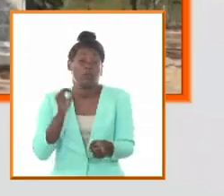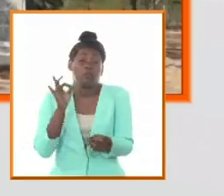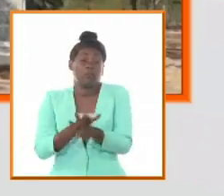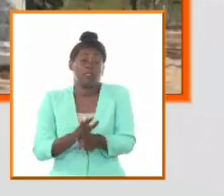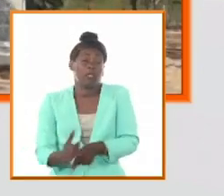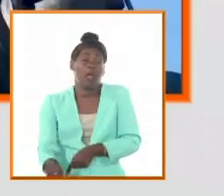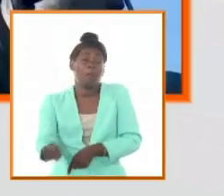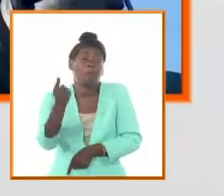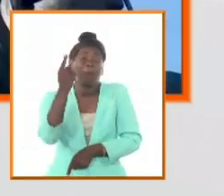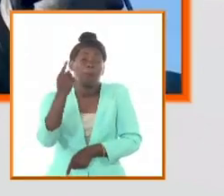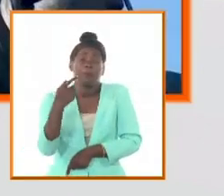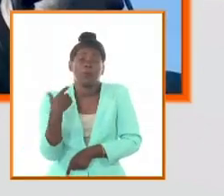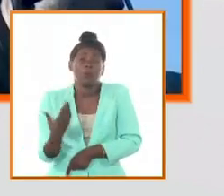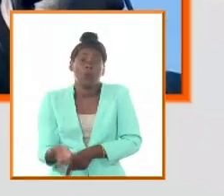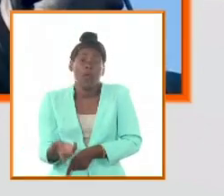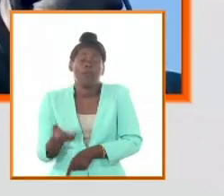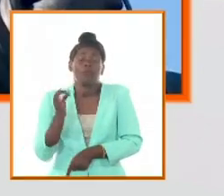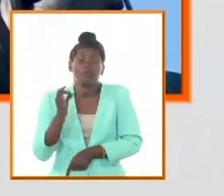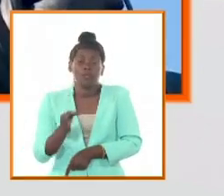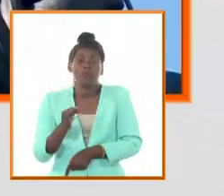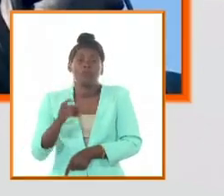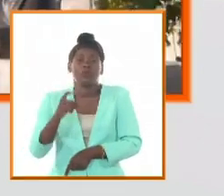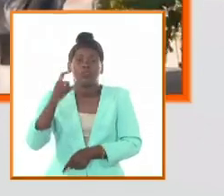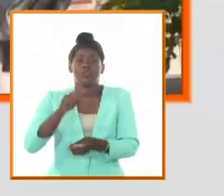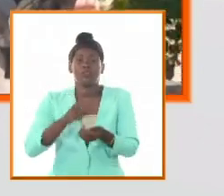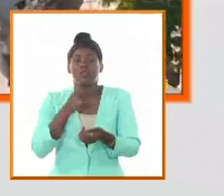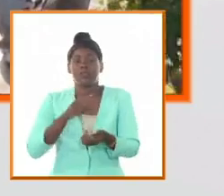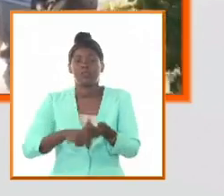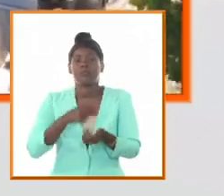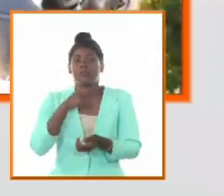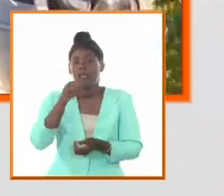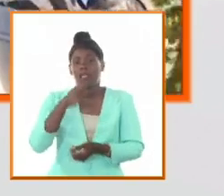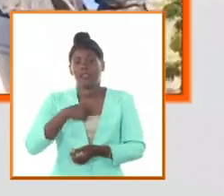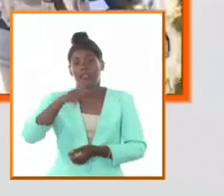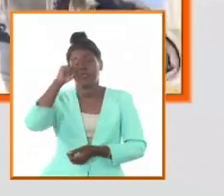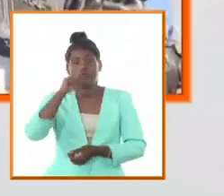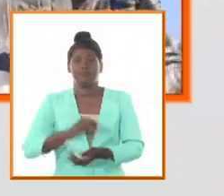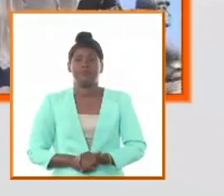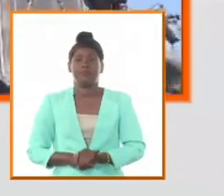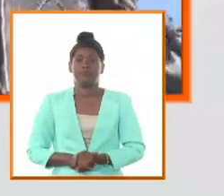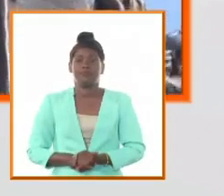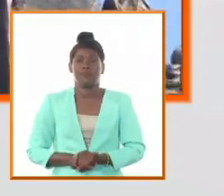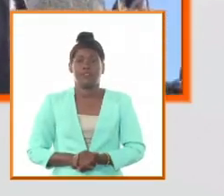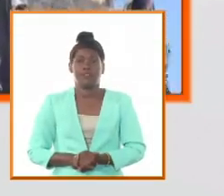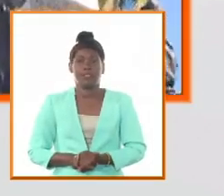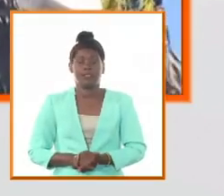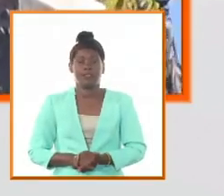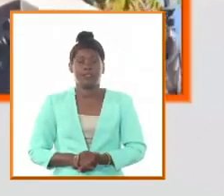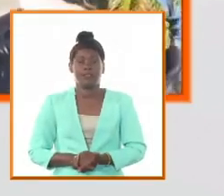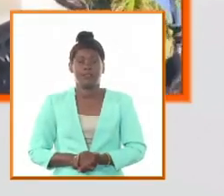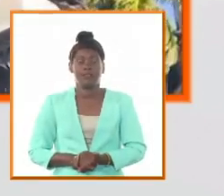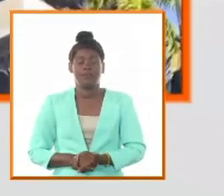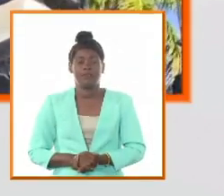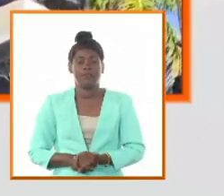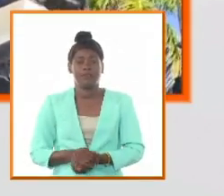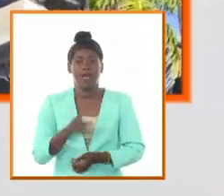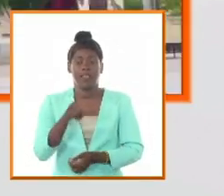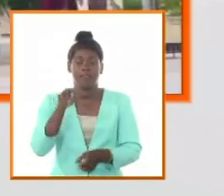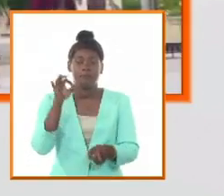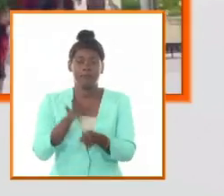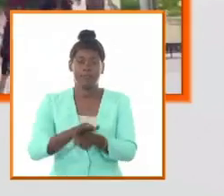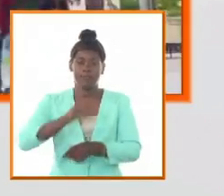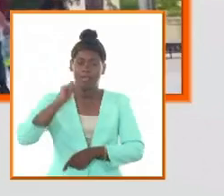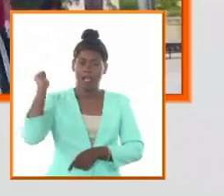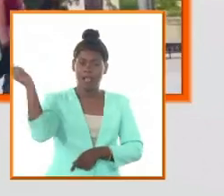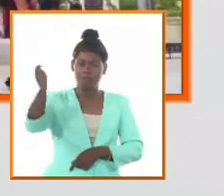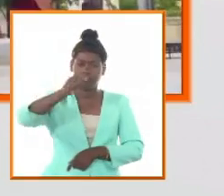o proyectado por Céspedes y aquí está otra contradicción que se dirime en el marco de la guerra de 68